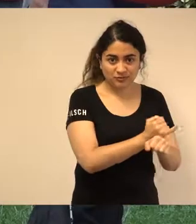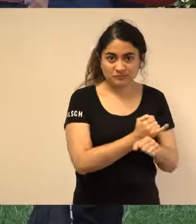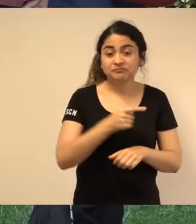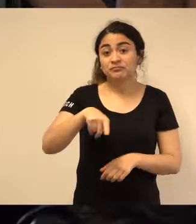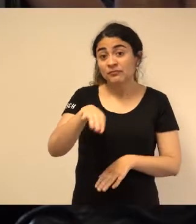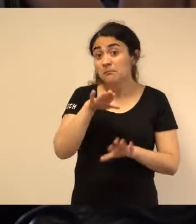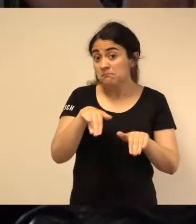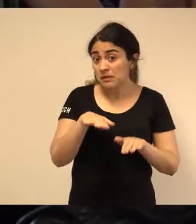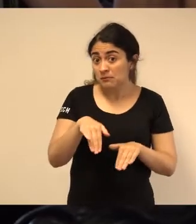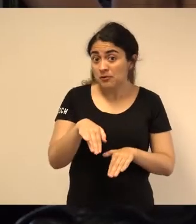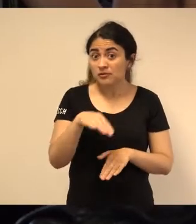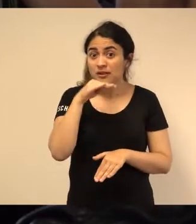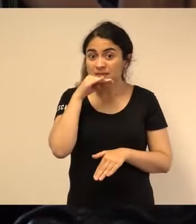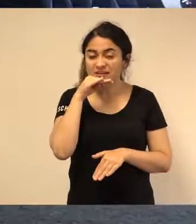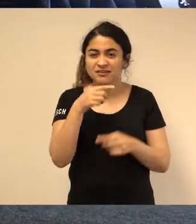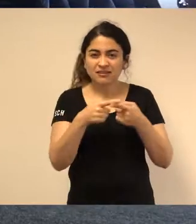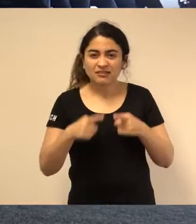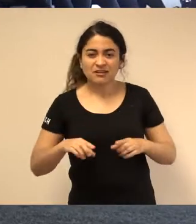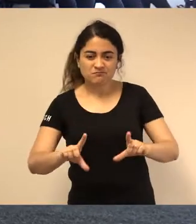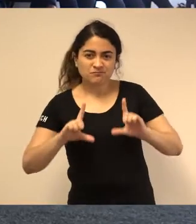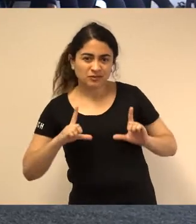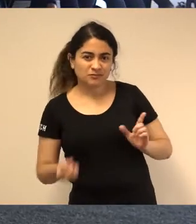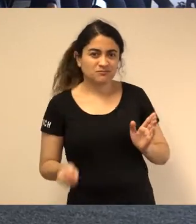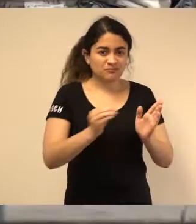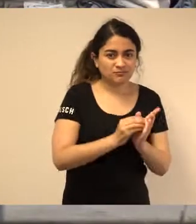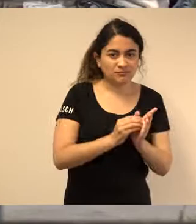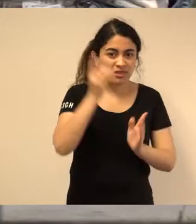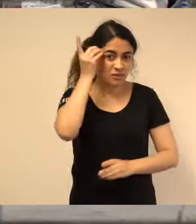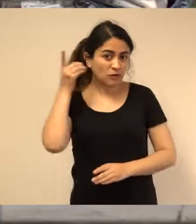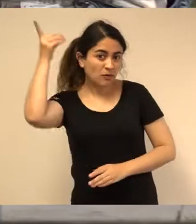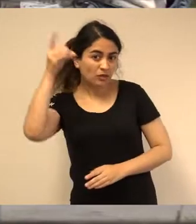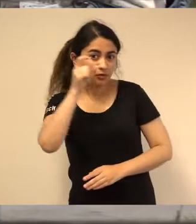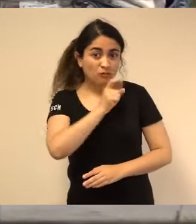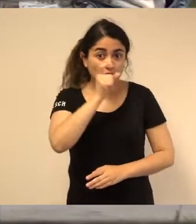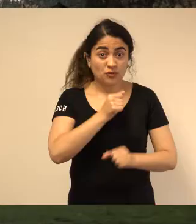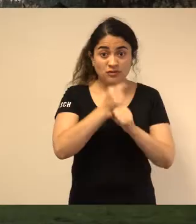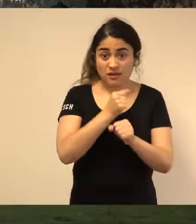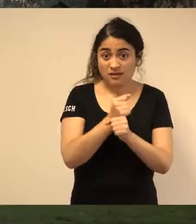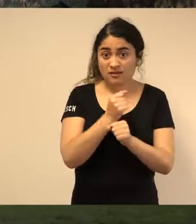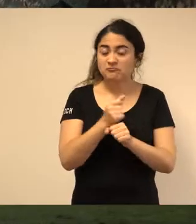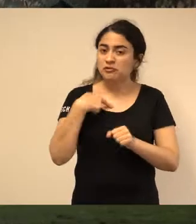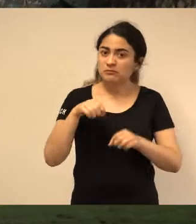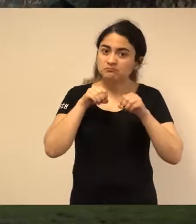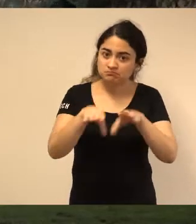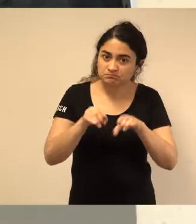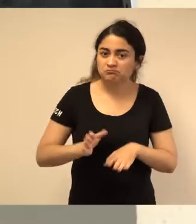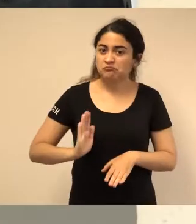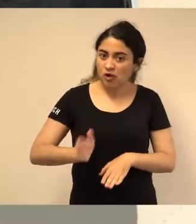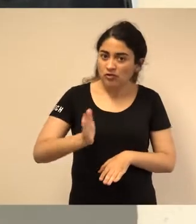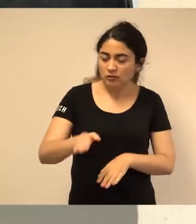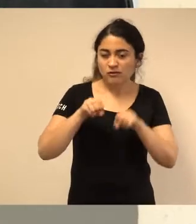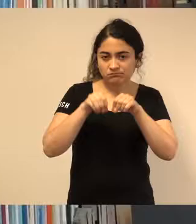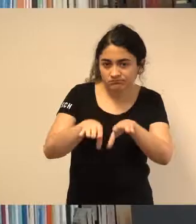Asimismo, a través de postítulos, diplomados, cursos y talleres, desarrollamos formación continua